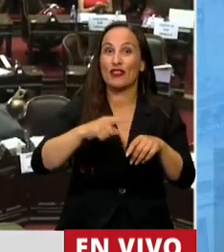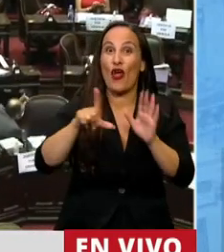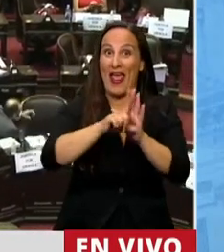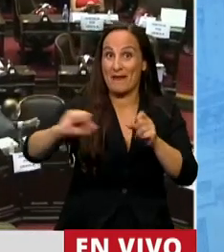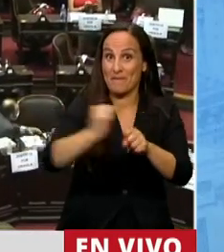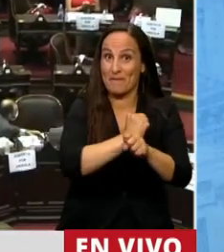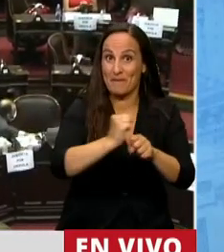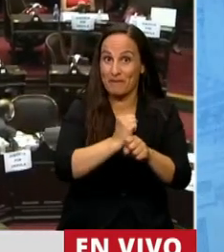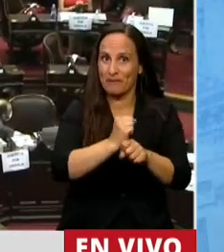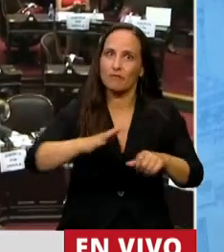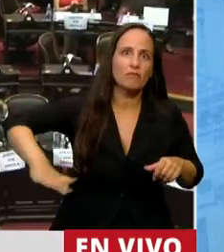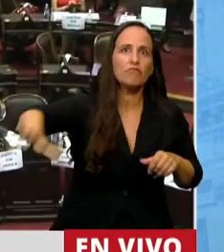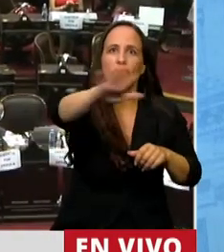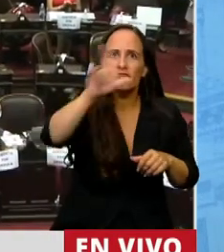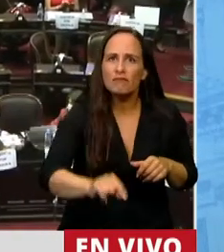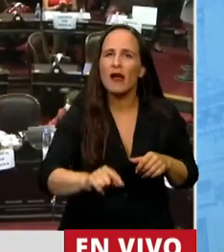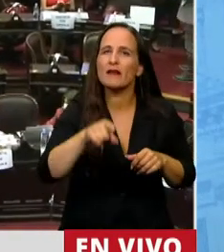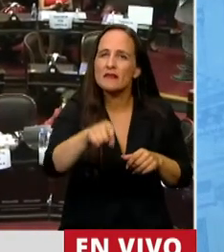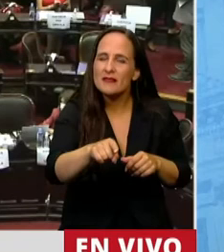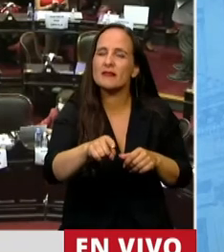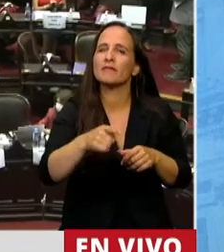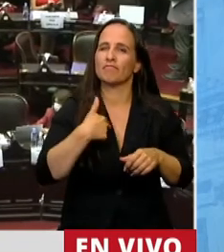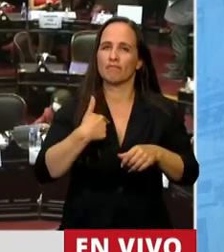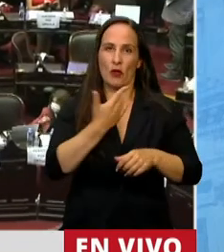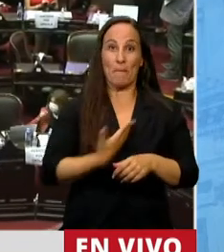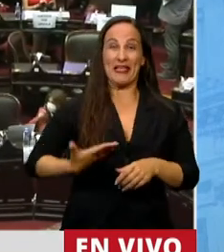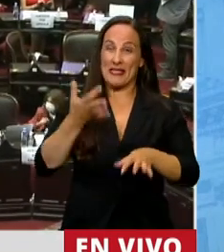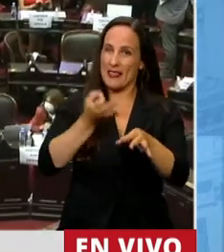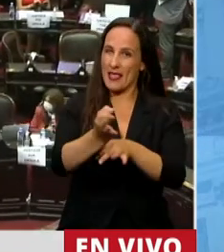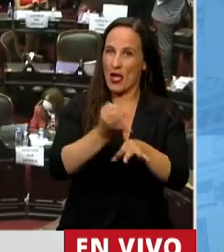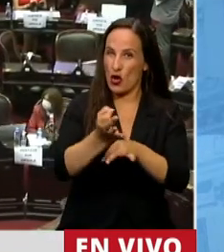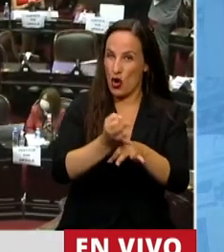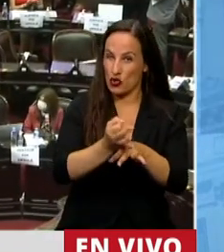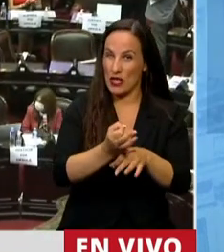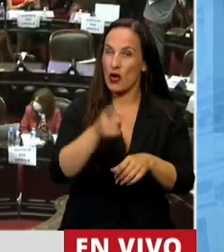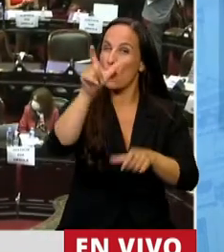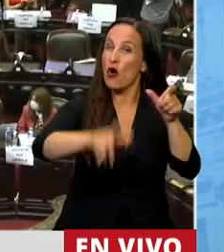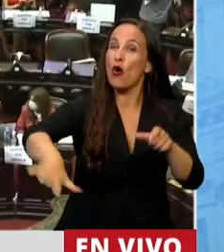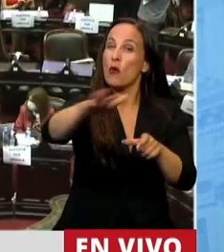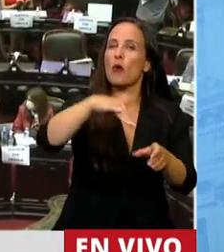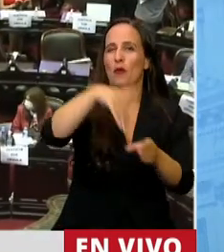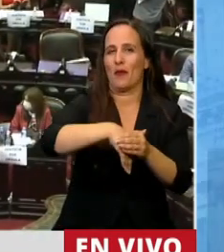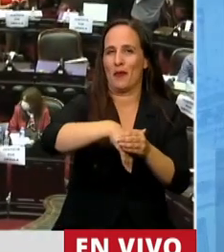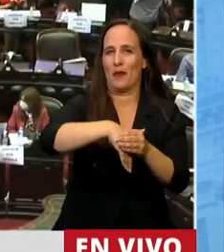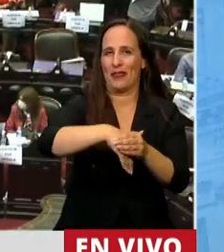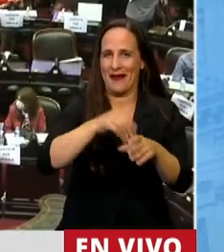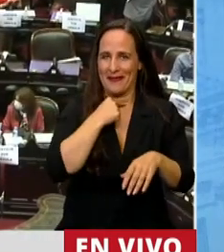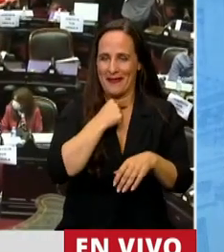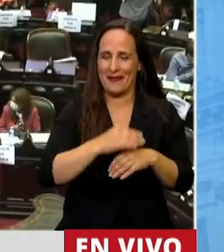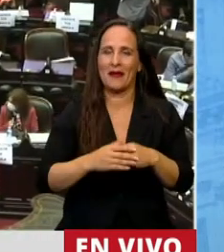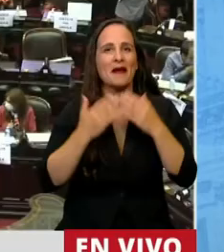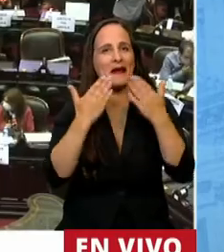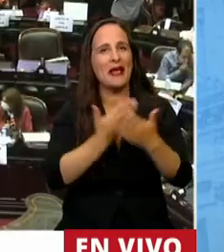Quiere el país escuchar la palabra y el consejo de su primer mandatario. Quiere el pueblo votar. Muchas gracias, señor Presidente.